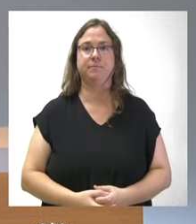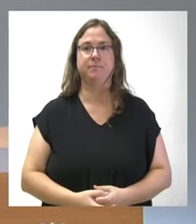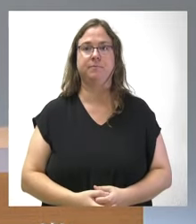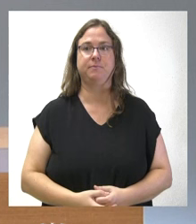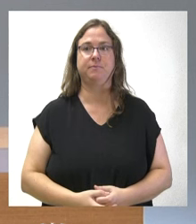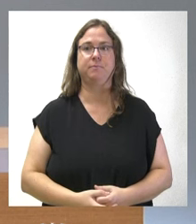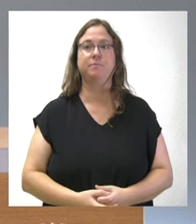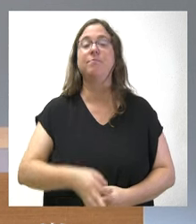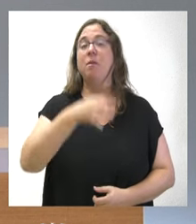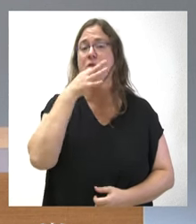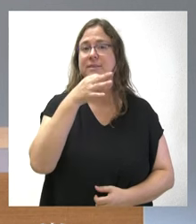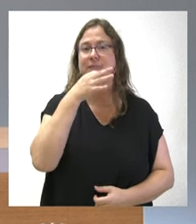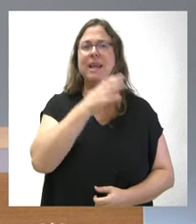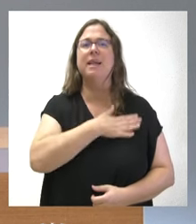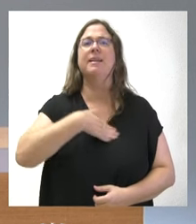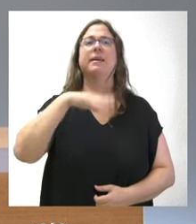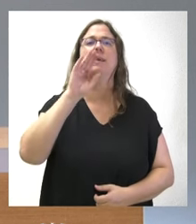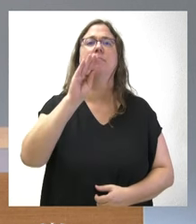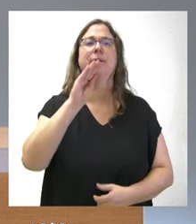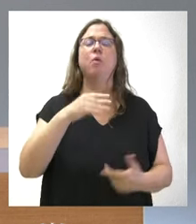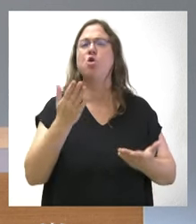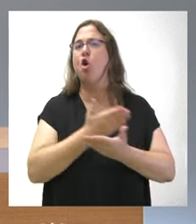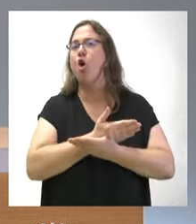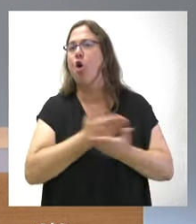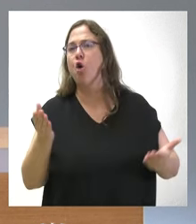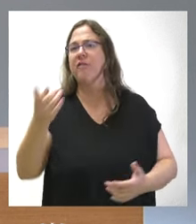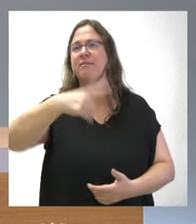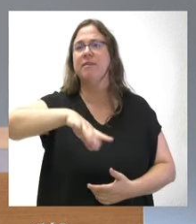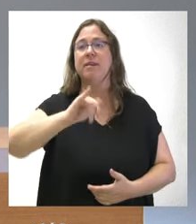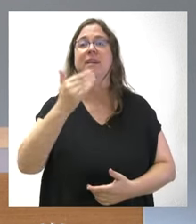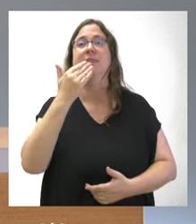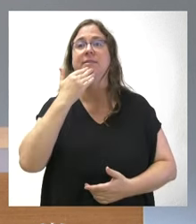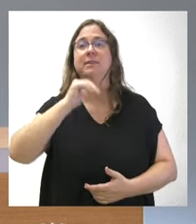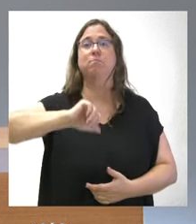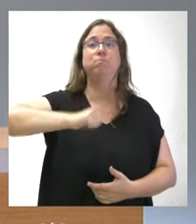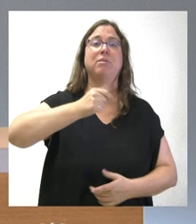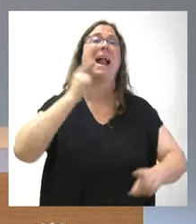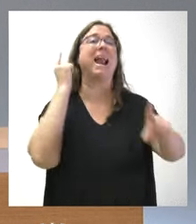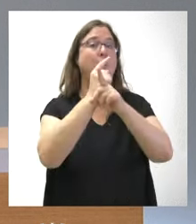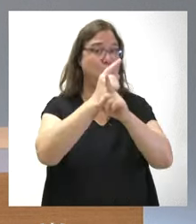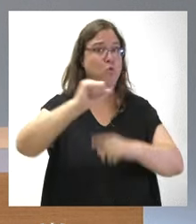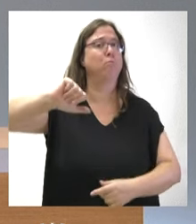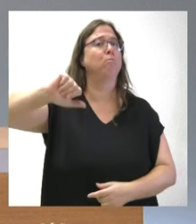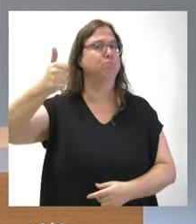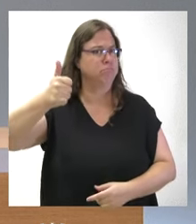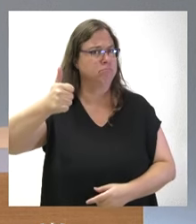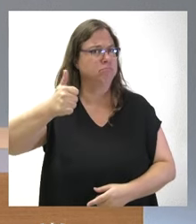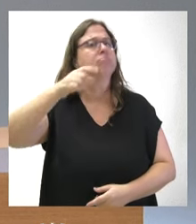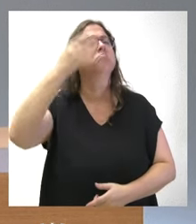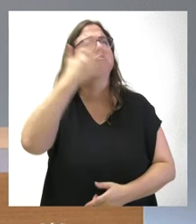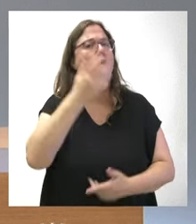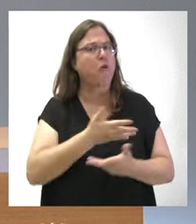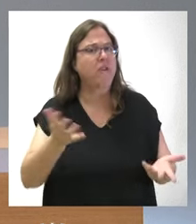Sí, buenas tardes. Quería preguntarles por el grado de confianza que tienen en que prospere este recurso que van a registrar ante el Constitucional.